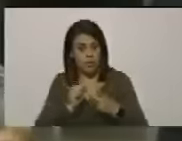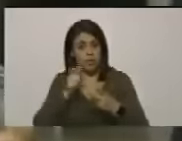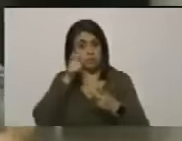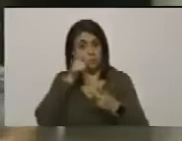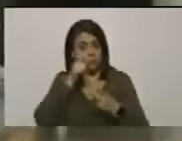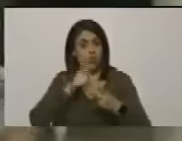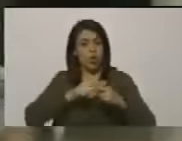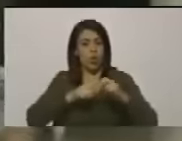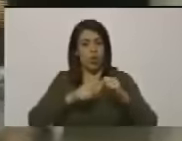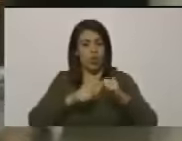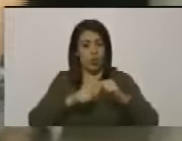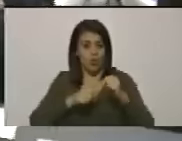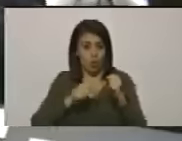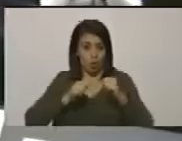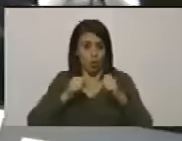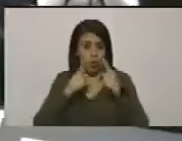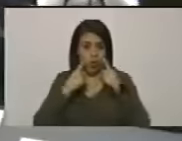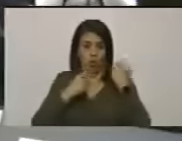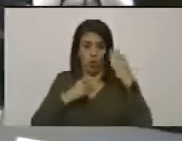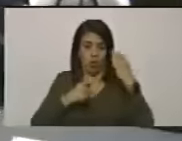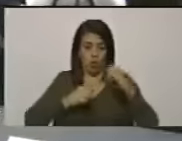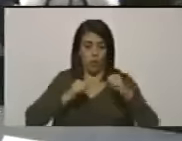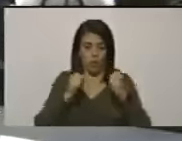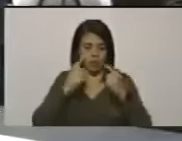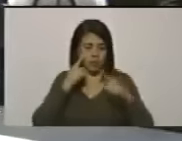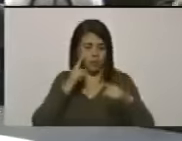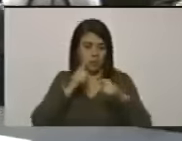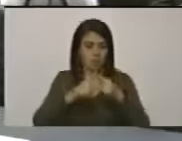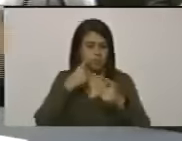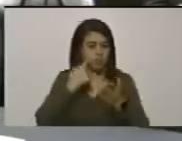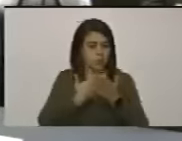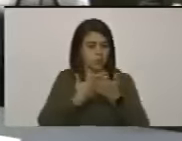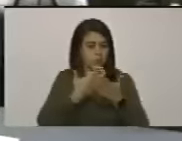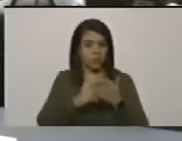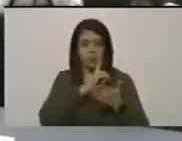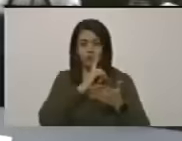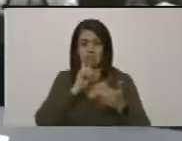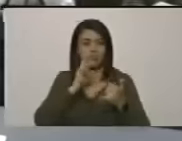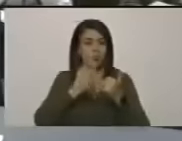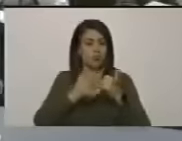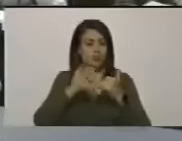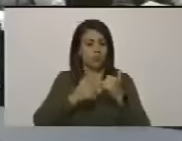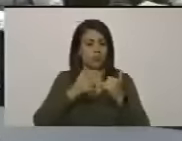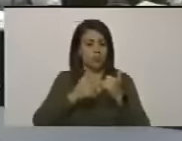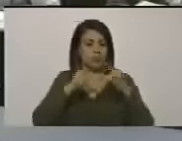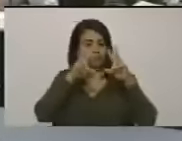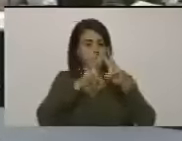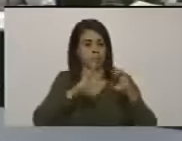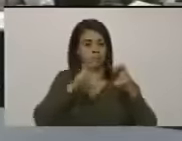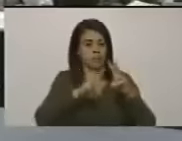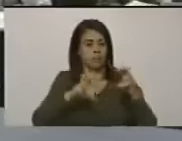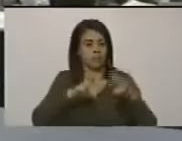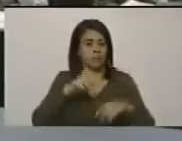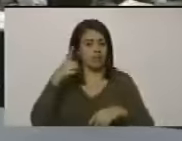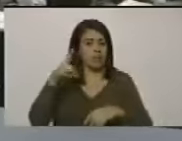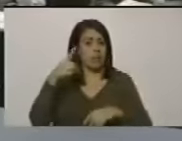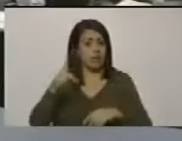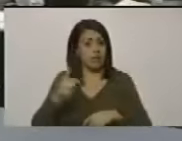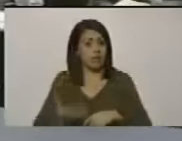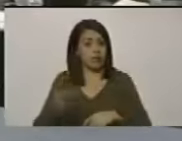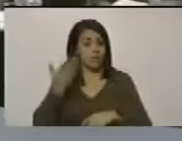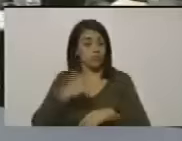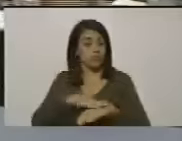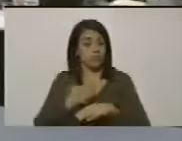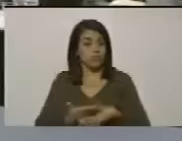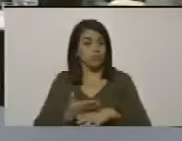apellido eso implica entonces que por testimonio por experticias de criminología y por el derecho más básico